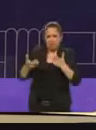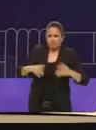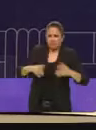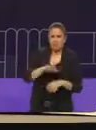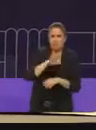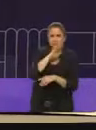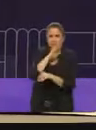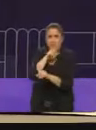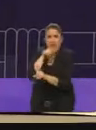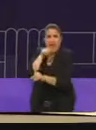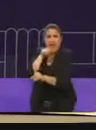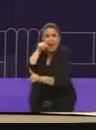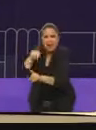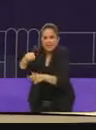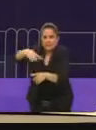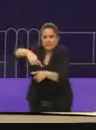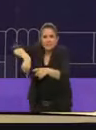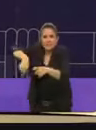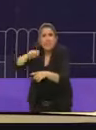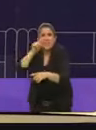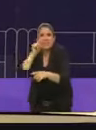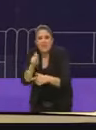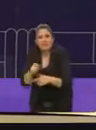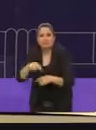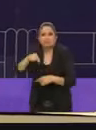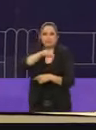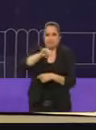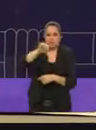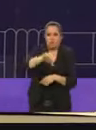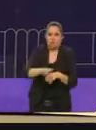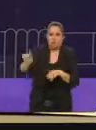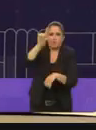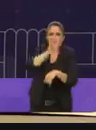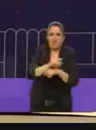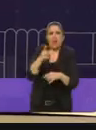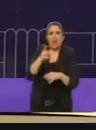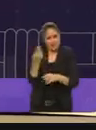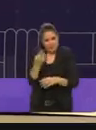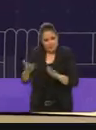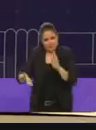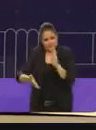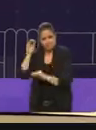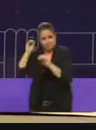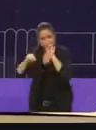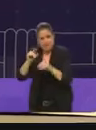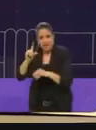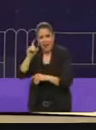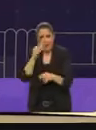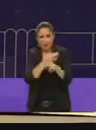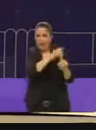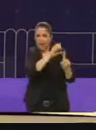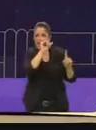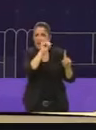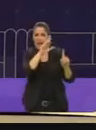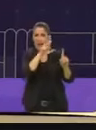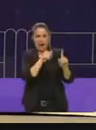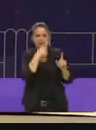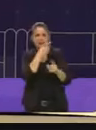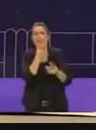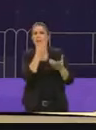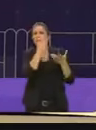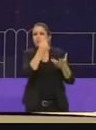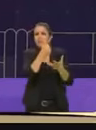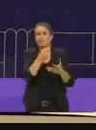finalmente esa es la condición hoy de la infraestructura del agua de la que habla que se va a invertir primero